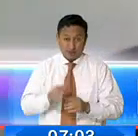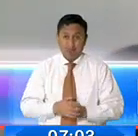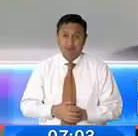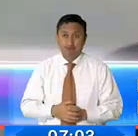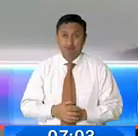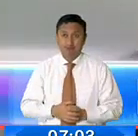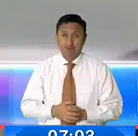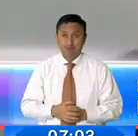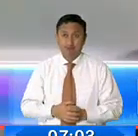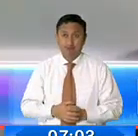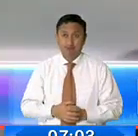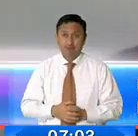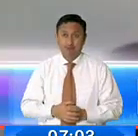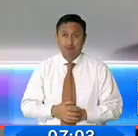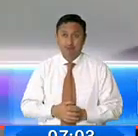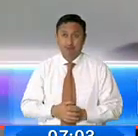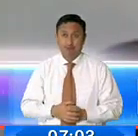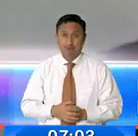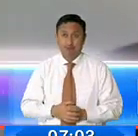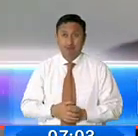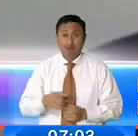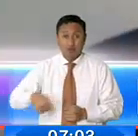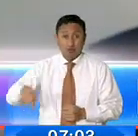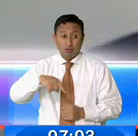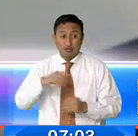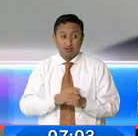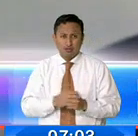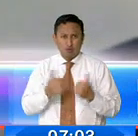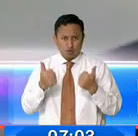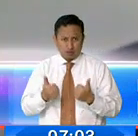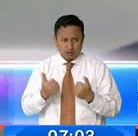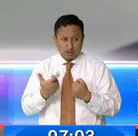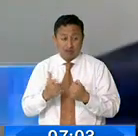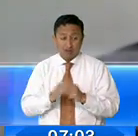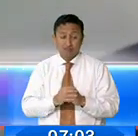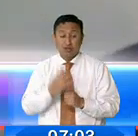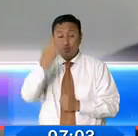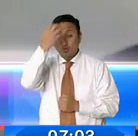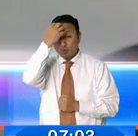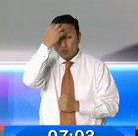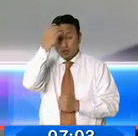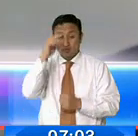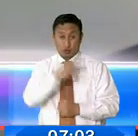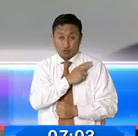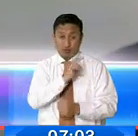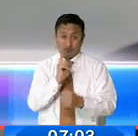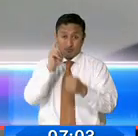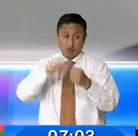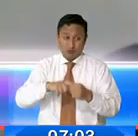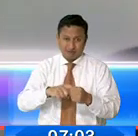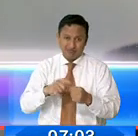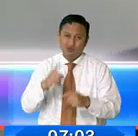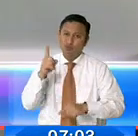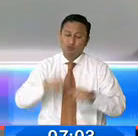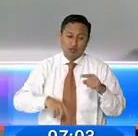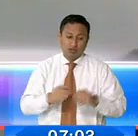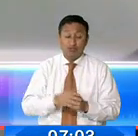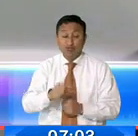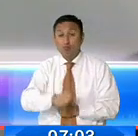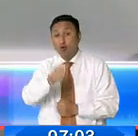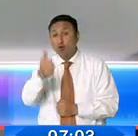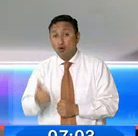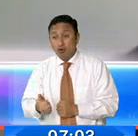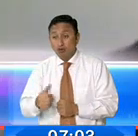tienen condiciones óptimas para insertarse en la educación universitaria y tampoco tienen condiciones